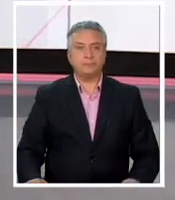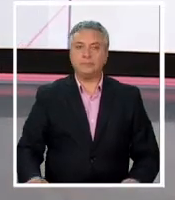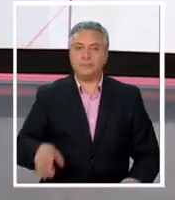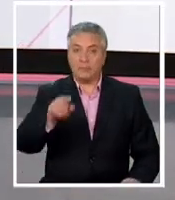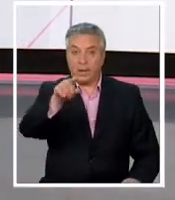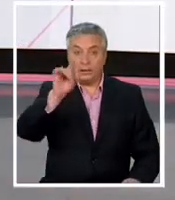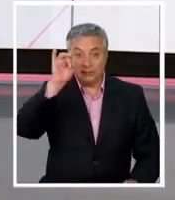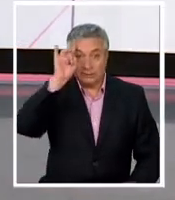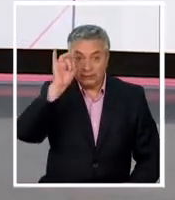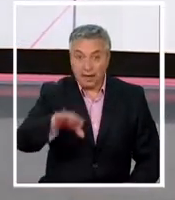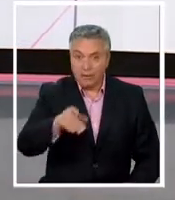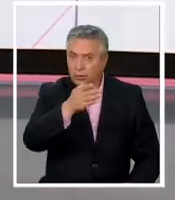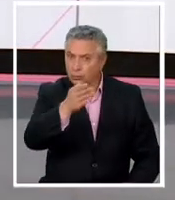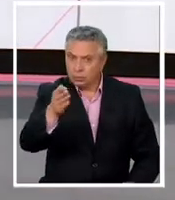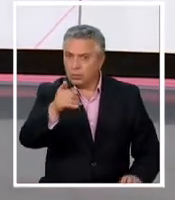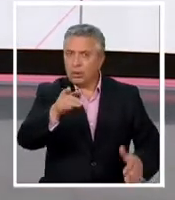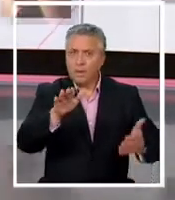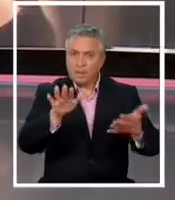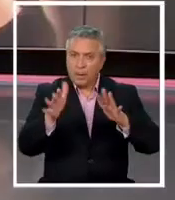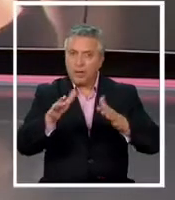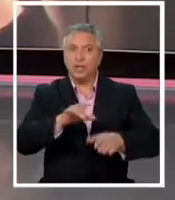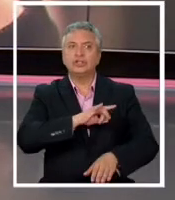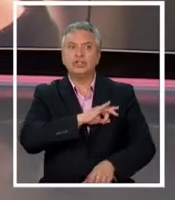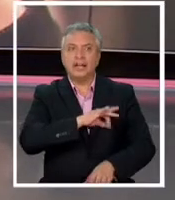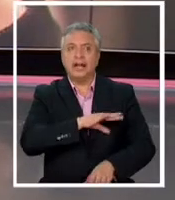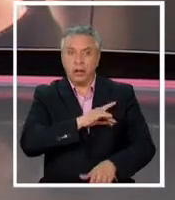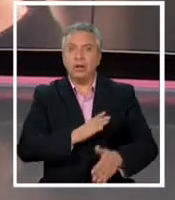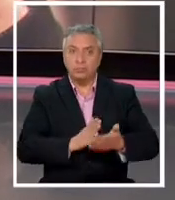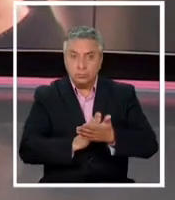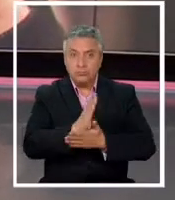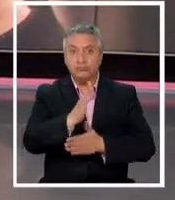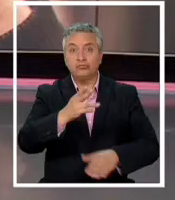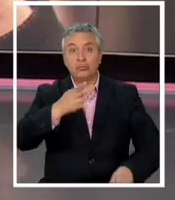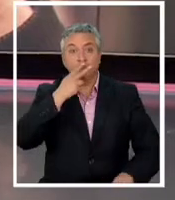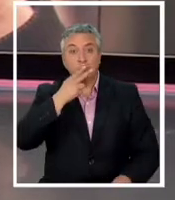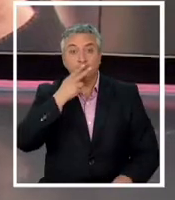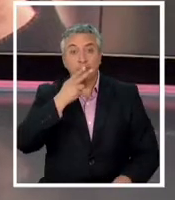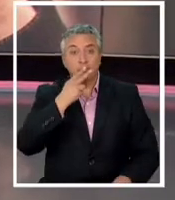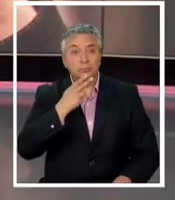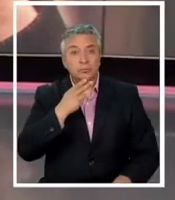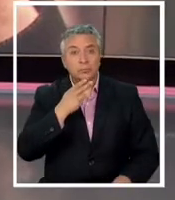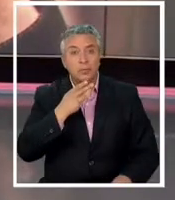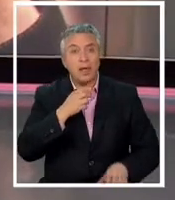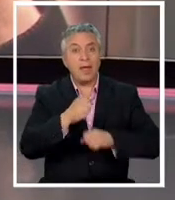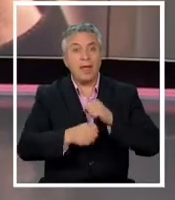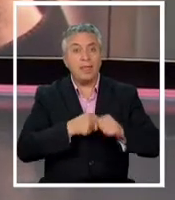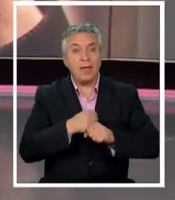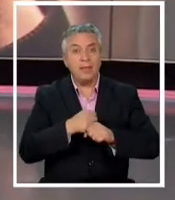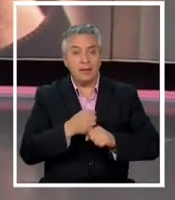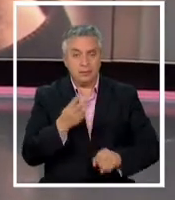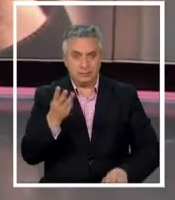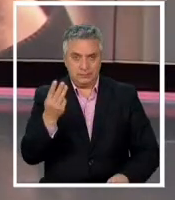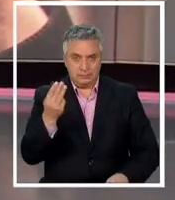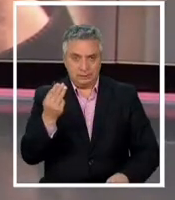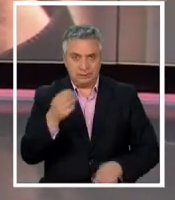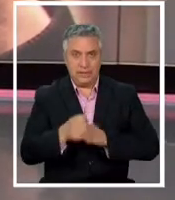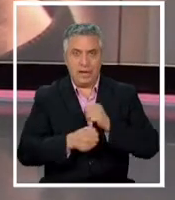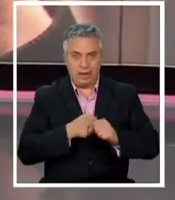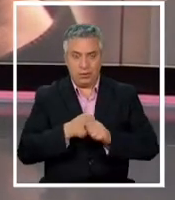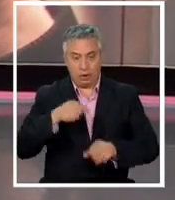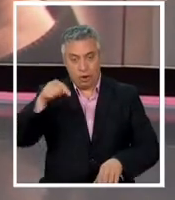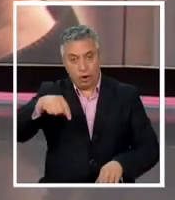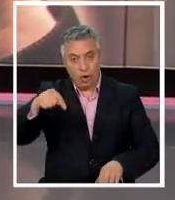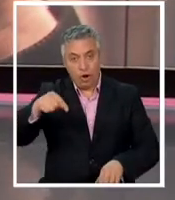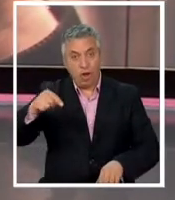Sabía usted que en promedio los chilenos comienzan a fumar a los 13 años bueno hoy que se conmemora el Día